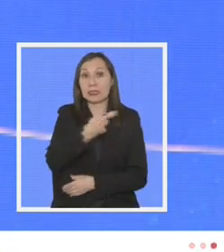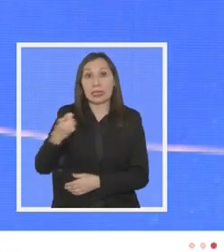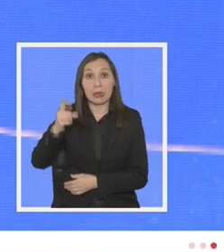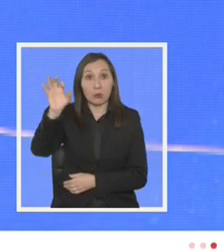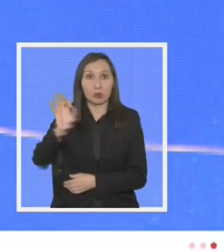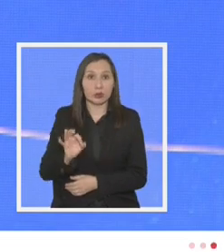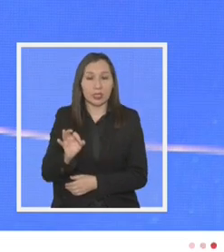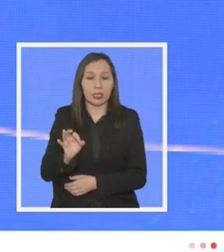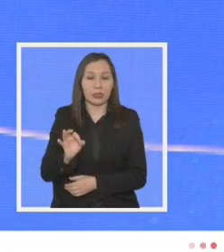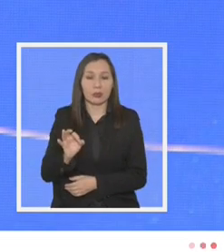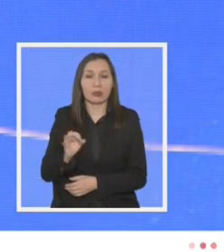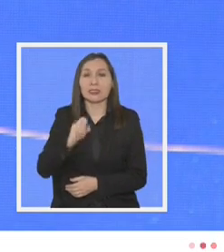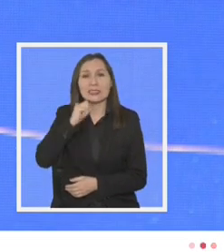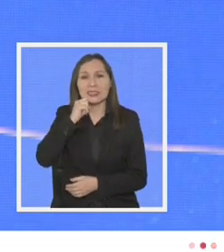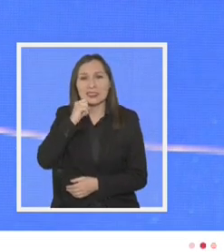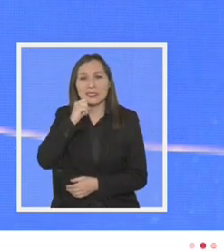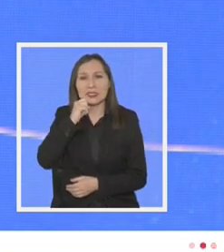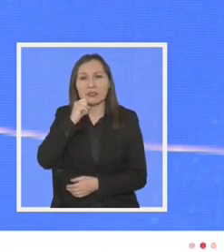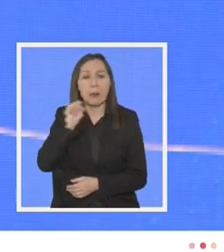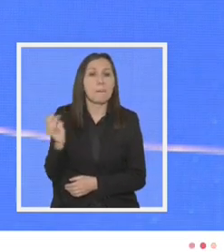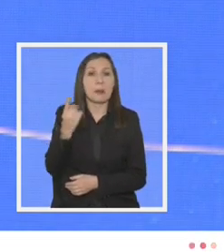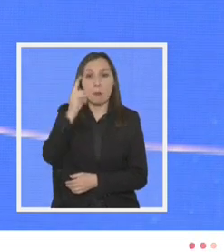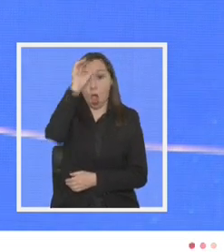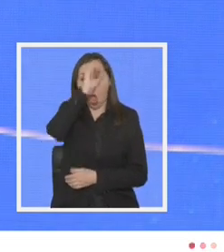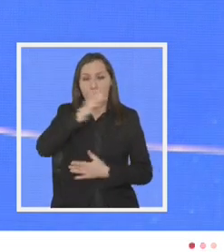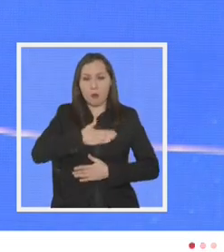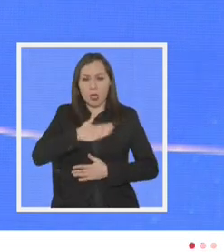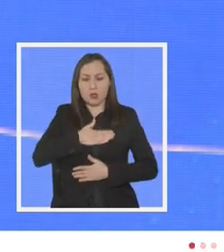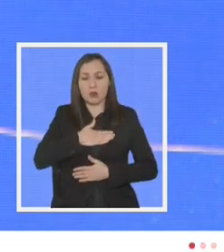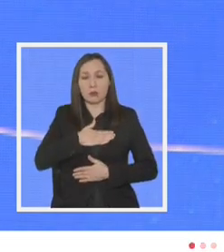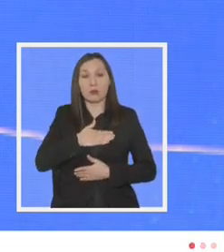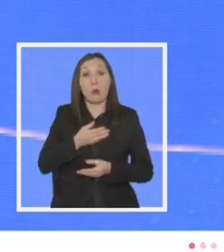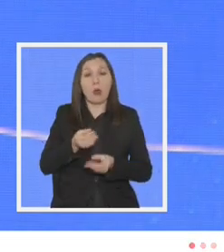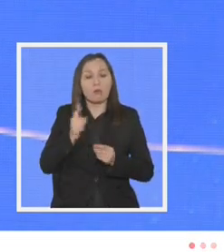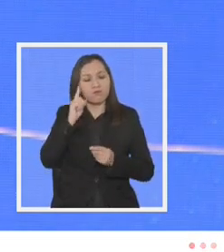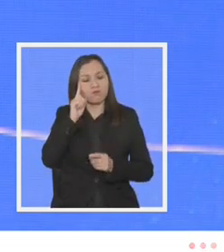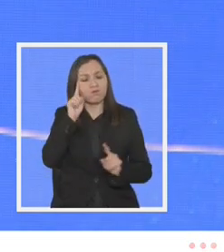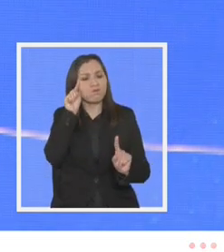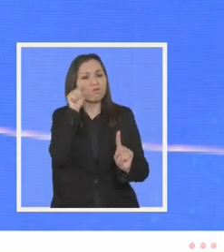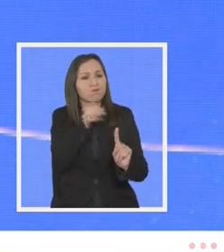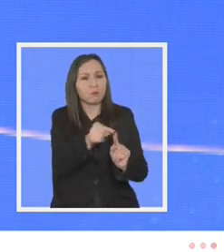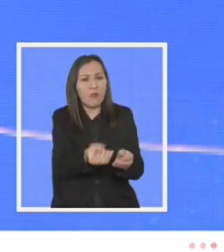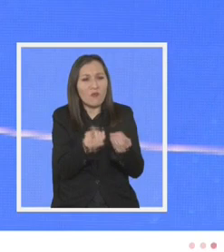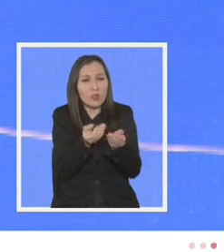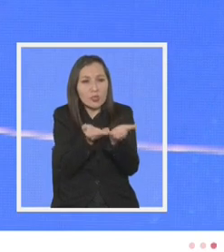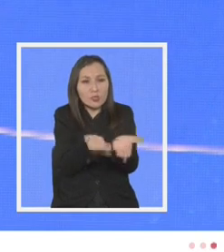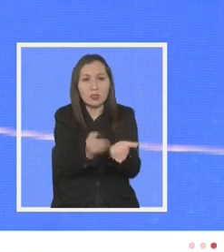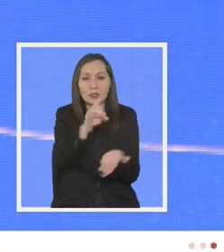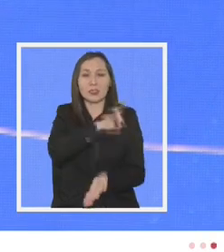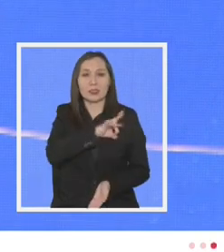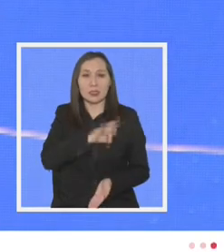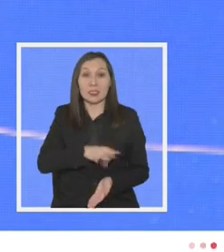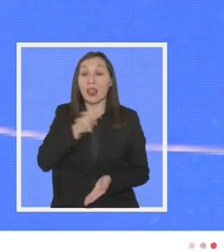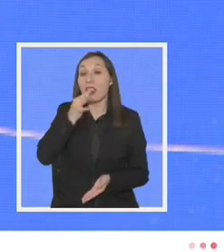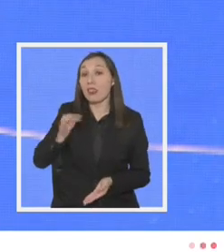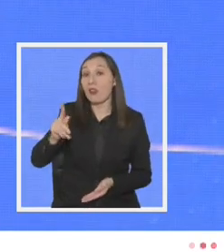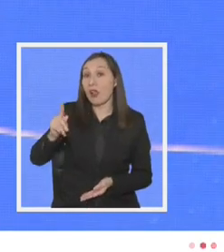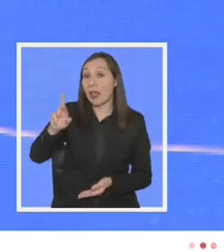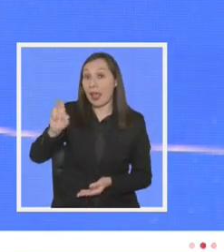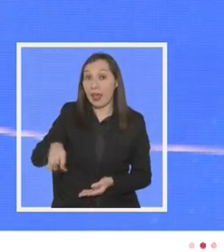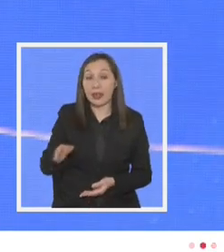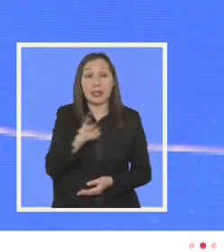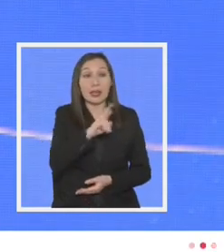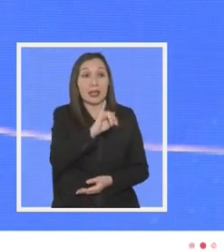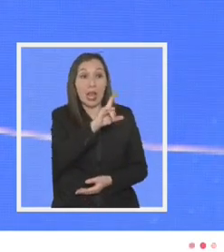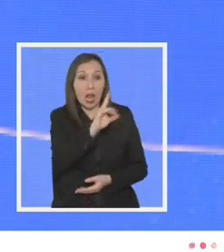100% de lo que era su posición inicial pero por el bien de Chile como decía Karen y Ricardo